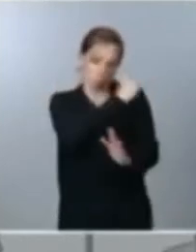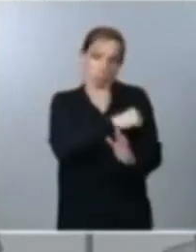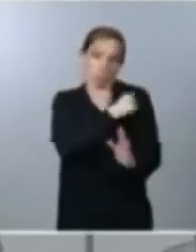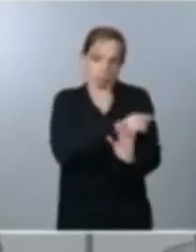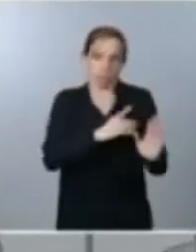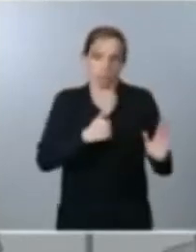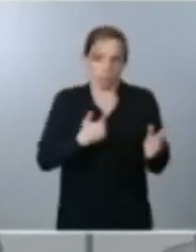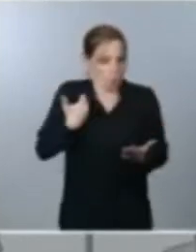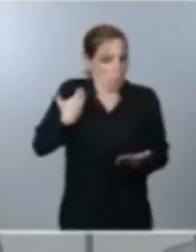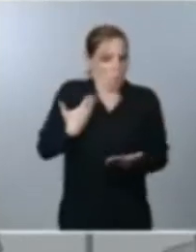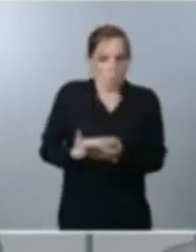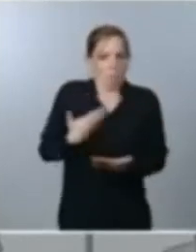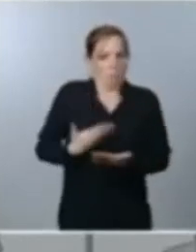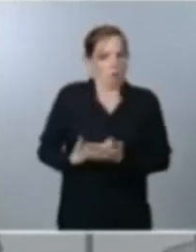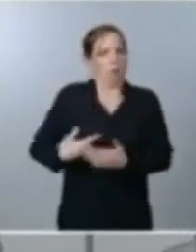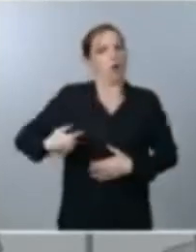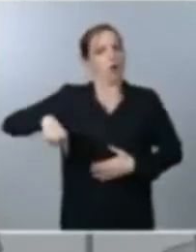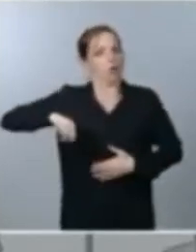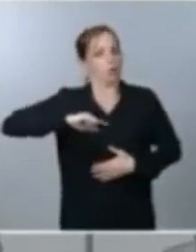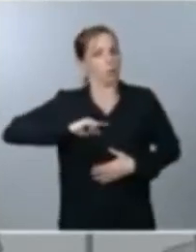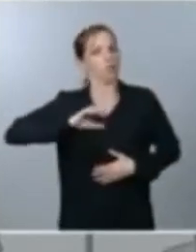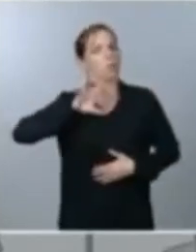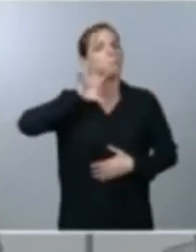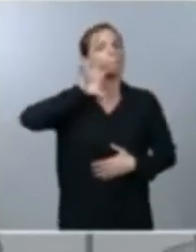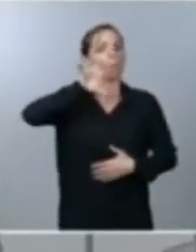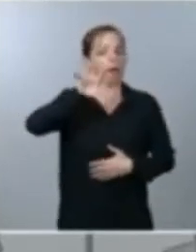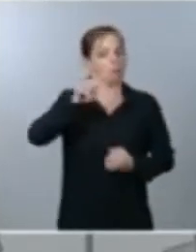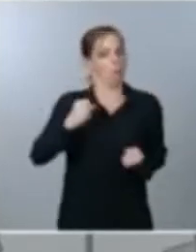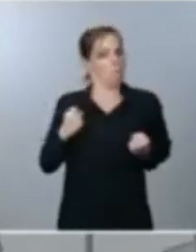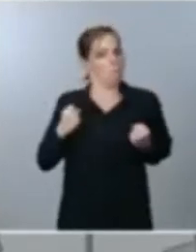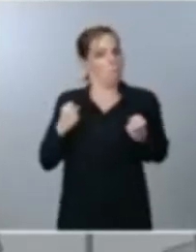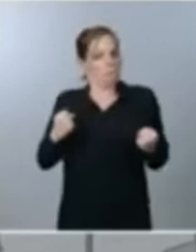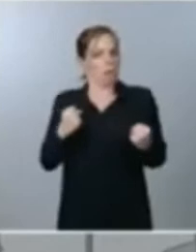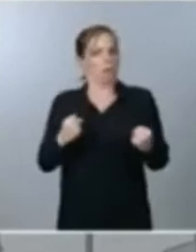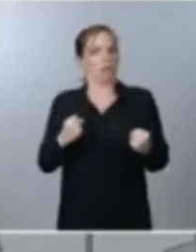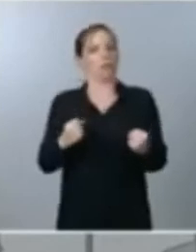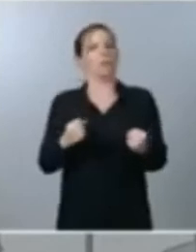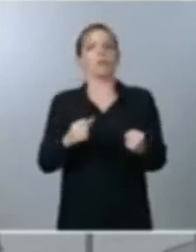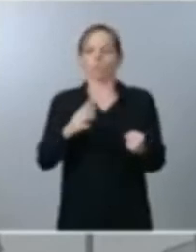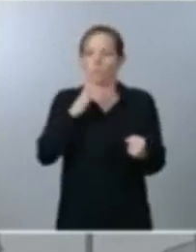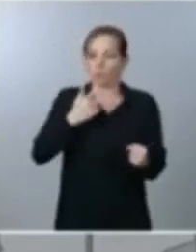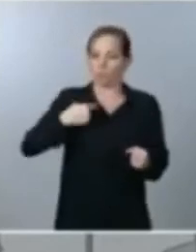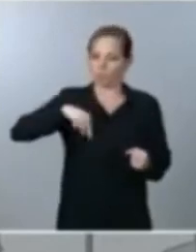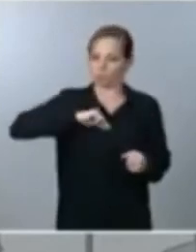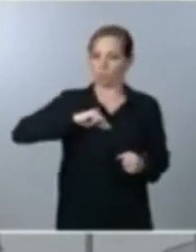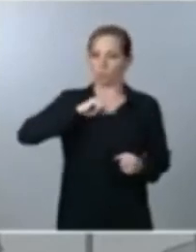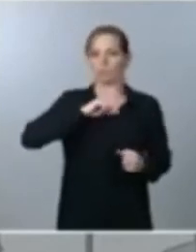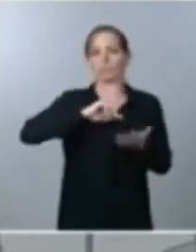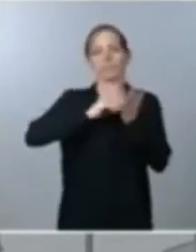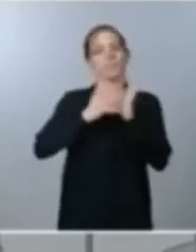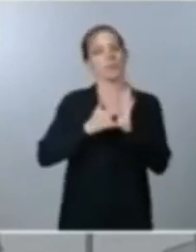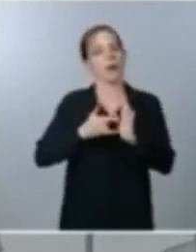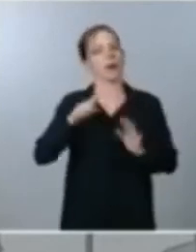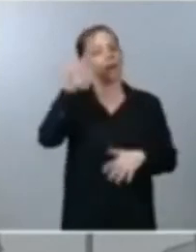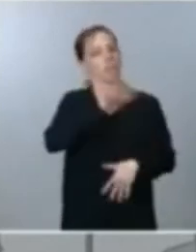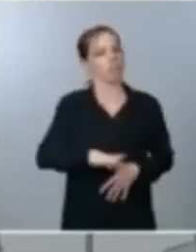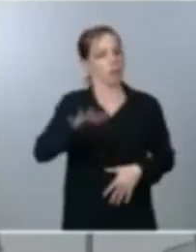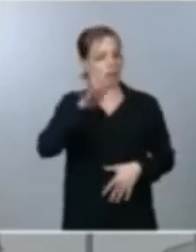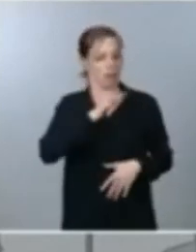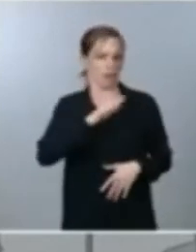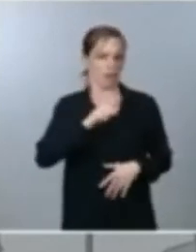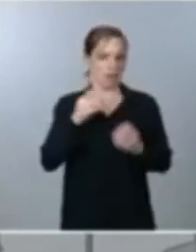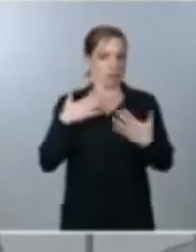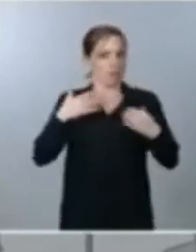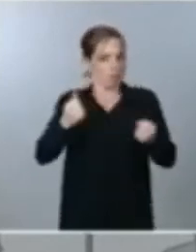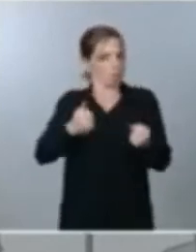la potencia que tiene nuestro país y es uno de los elementos principales de orgullo que tiene el Sistema Nacional de Salud de vacunación en España y creo que esto